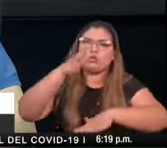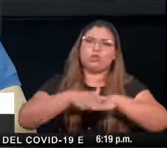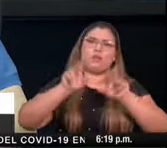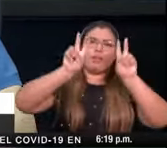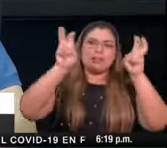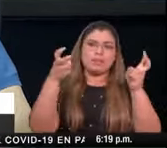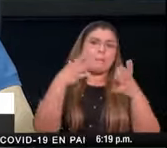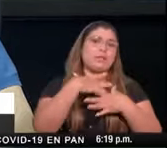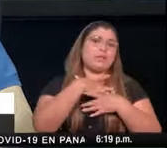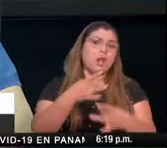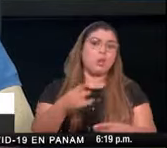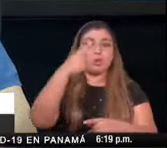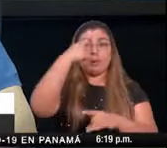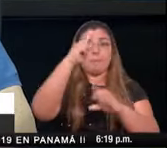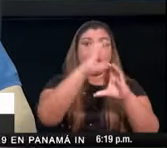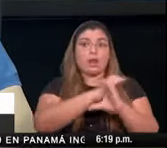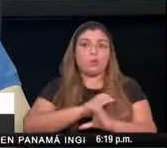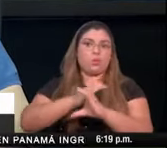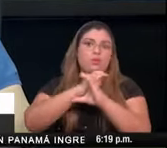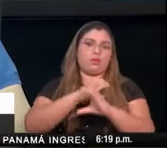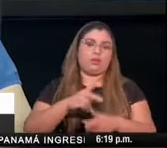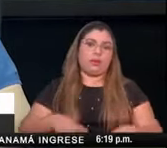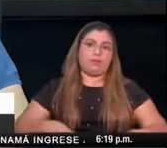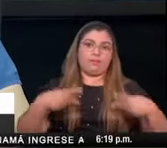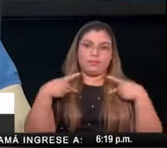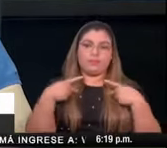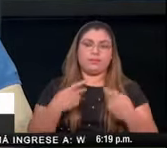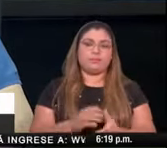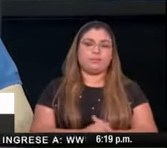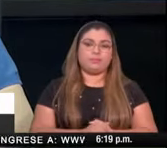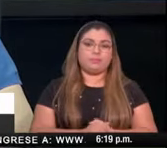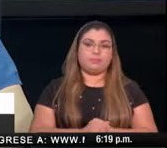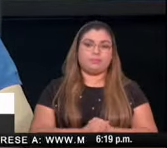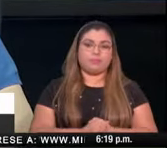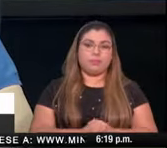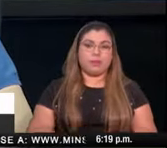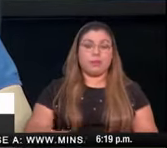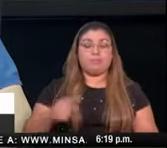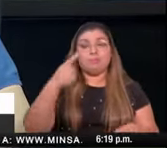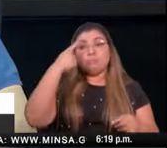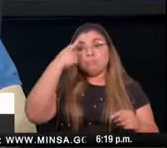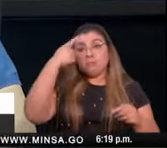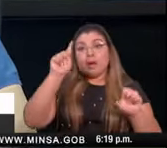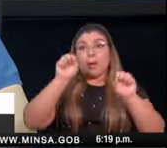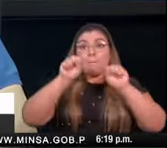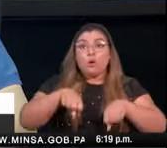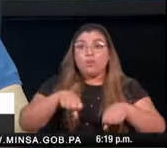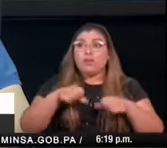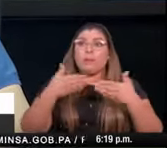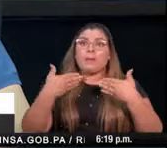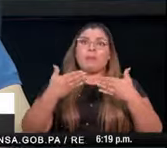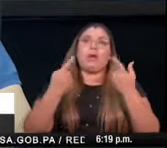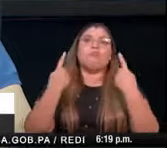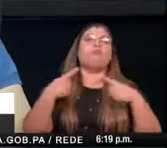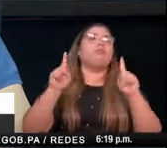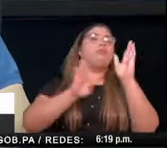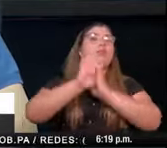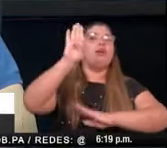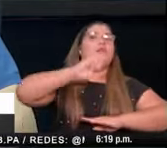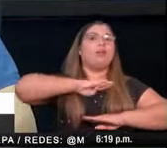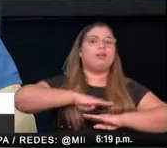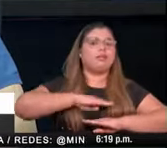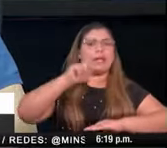salud en este momento de pandemia para tener éxito se necesita la colaboración de la población